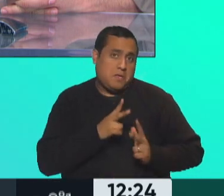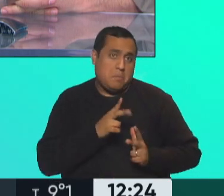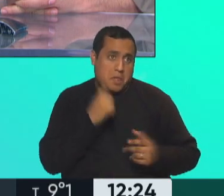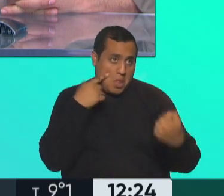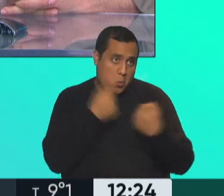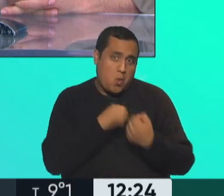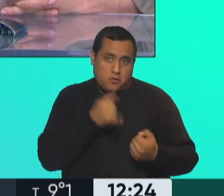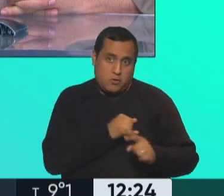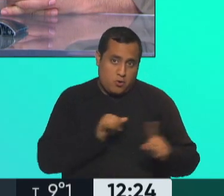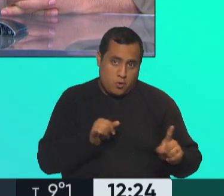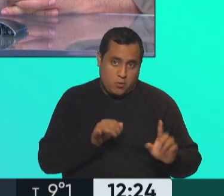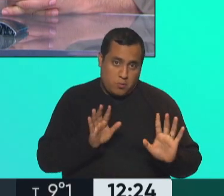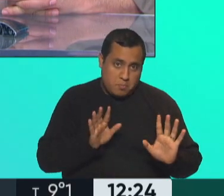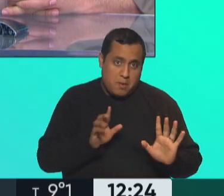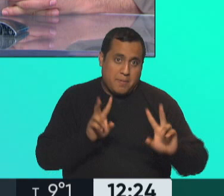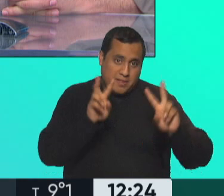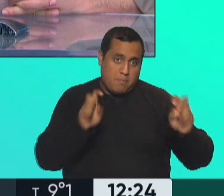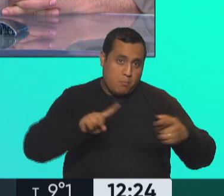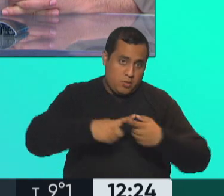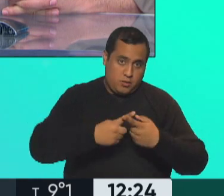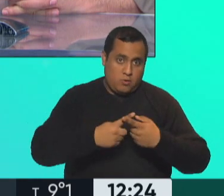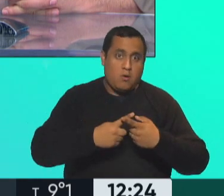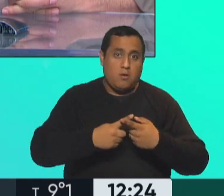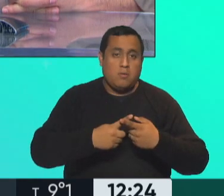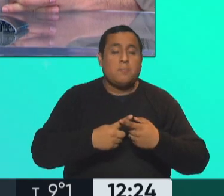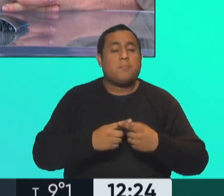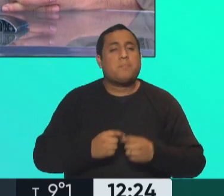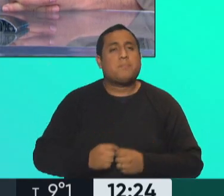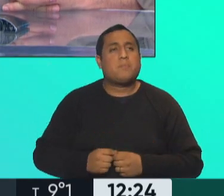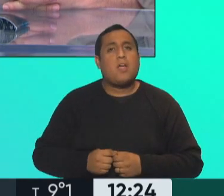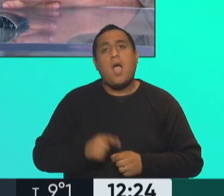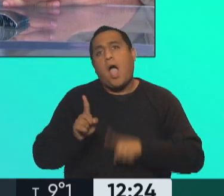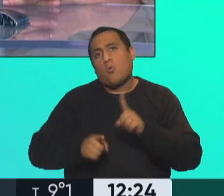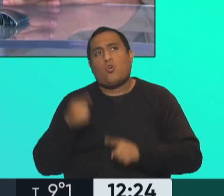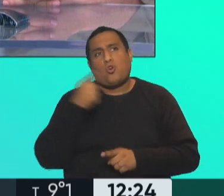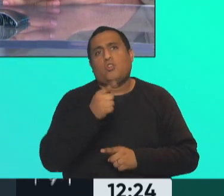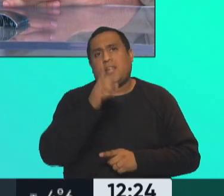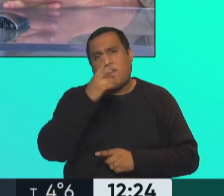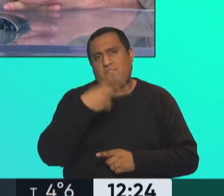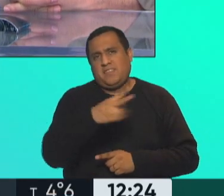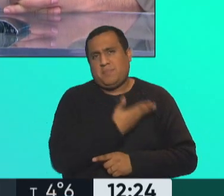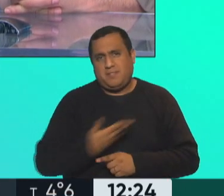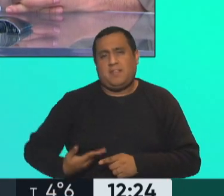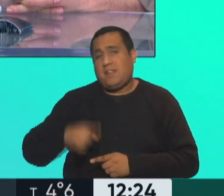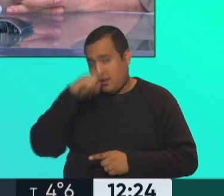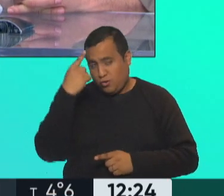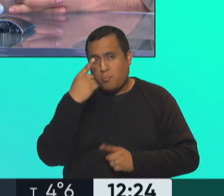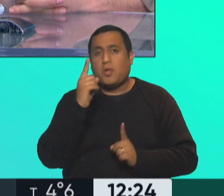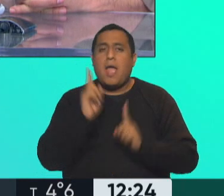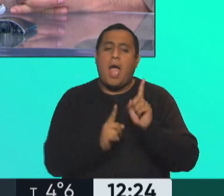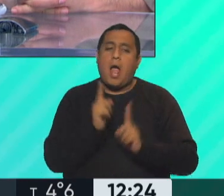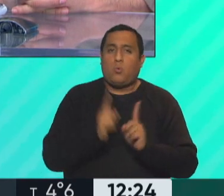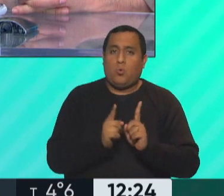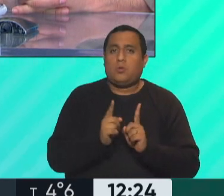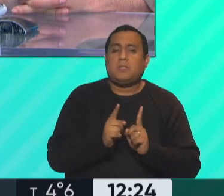estás de acuerdo con lo que está pasando a nivel político, así como ha habido una ofensiva contra la vicepresidenta de la Nación, porque hay un sector que se quiere sacar de encima